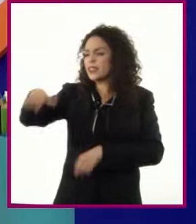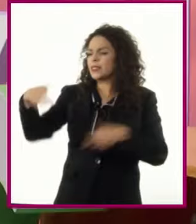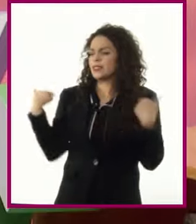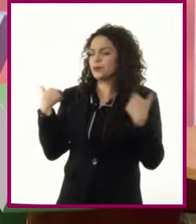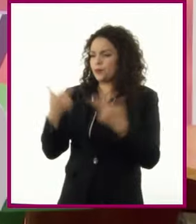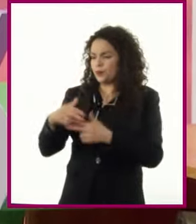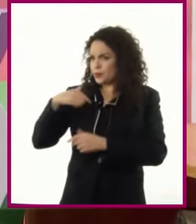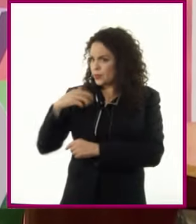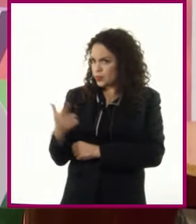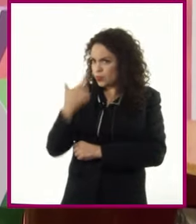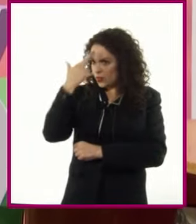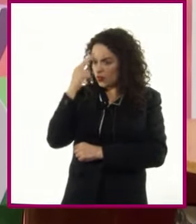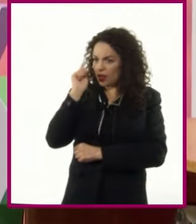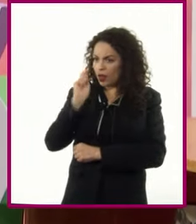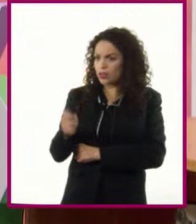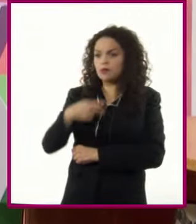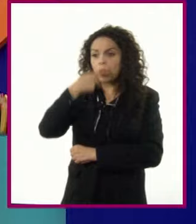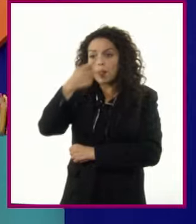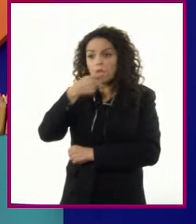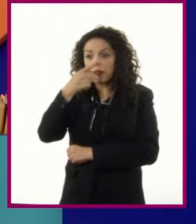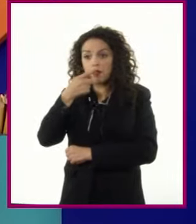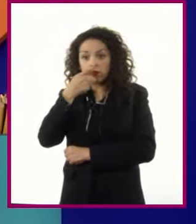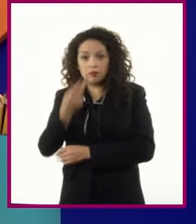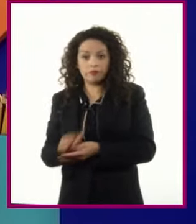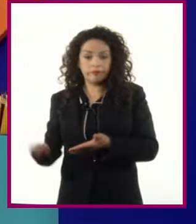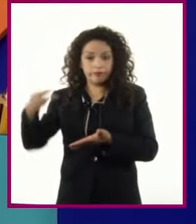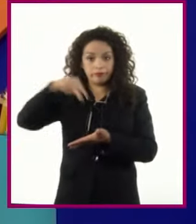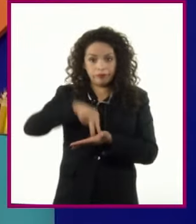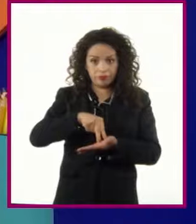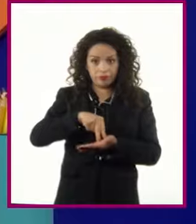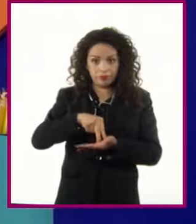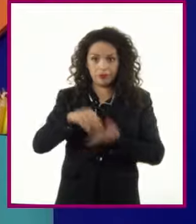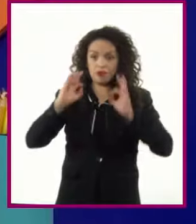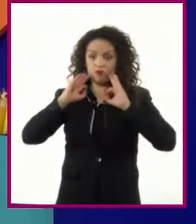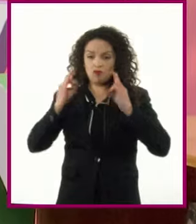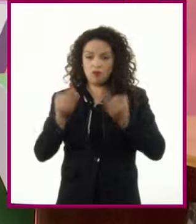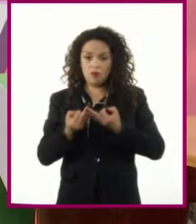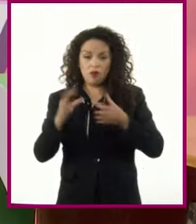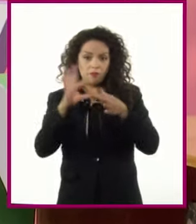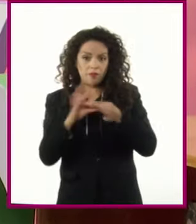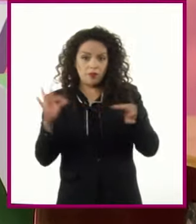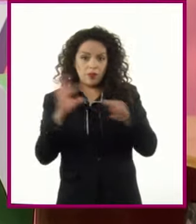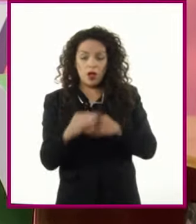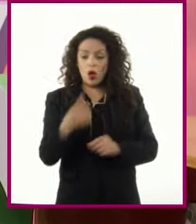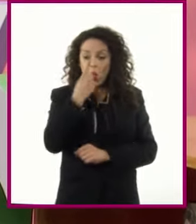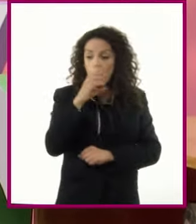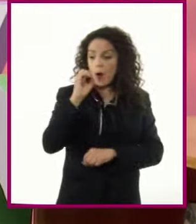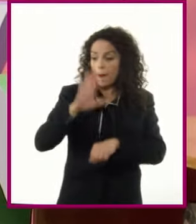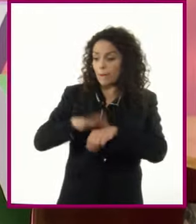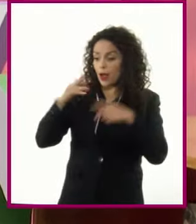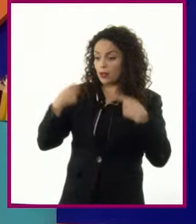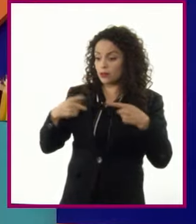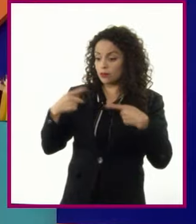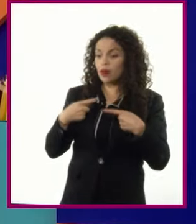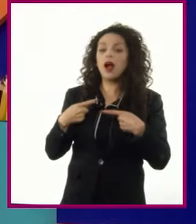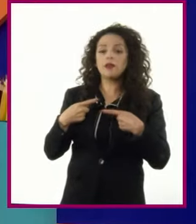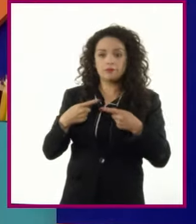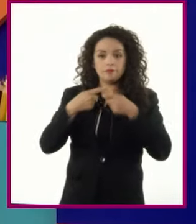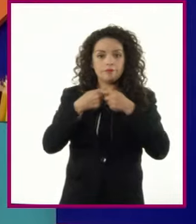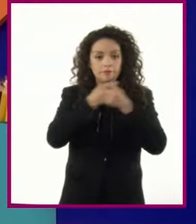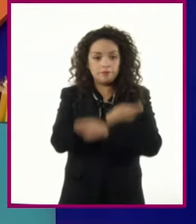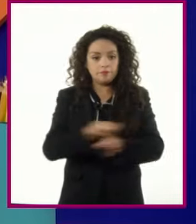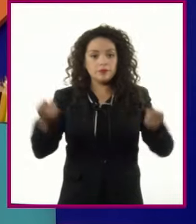exposición oral es un tipo de presentación hablada Donde una o más personas dan a conocer a un público de